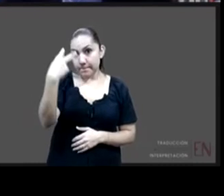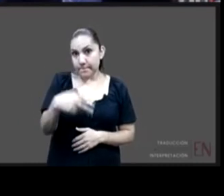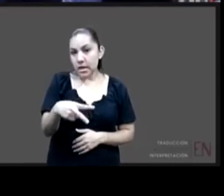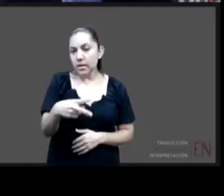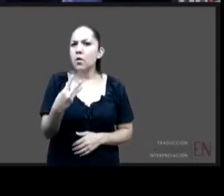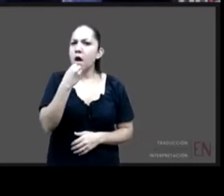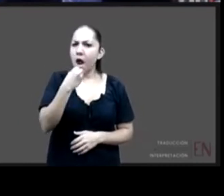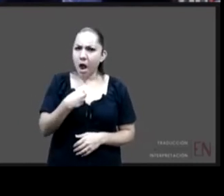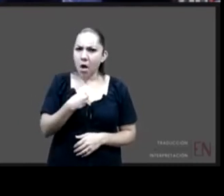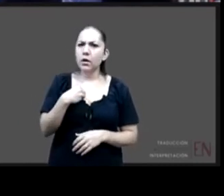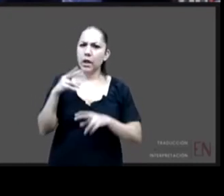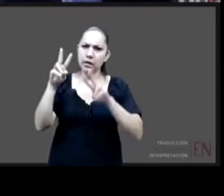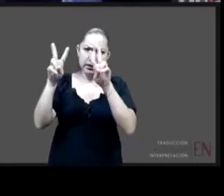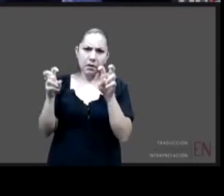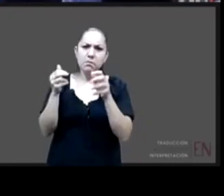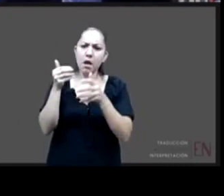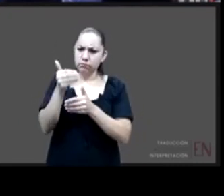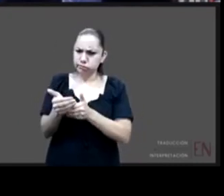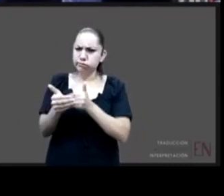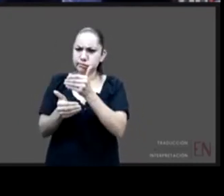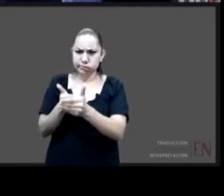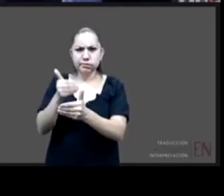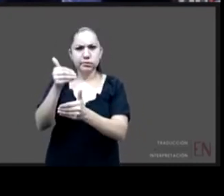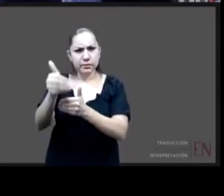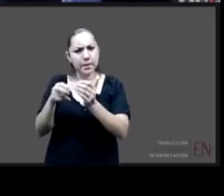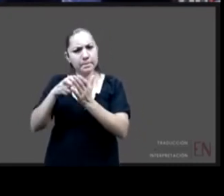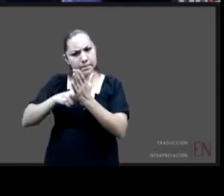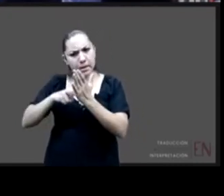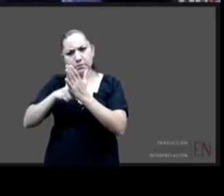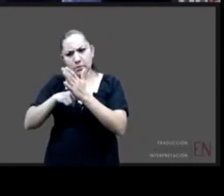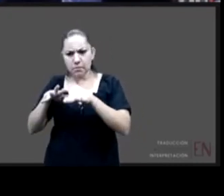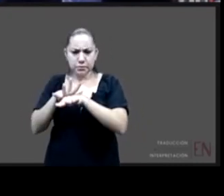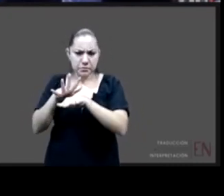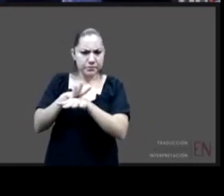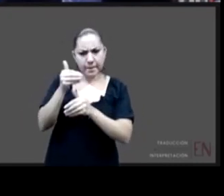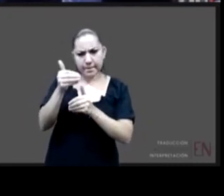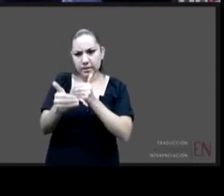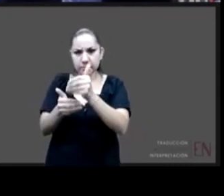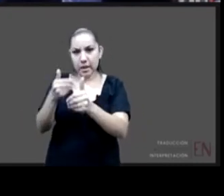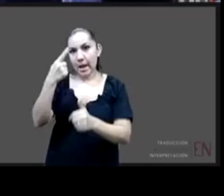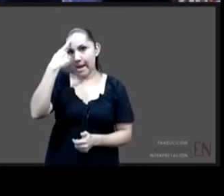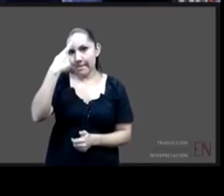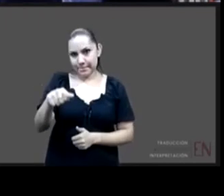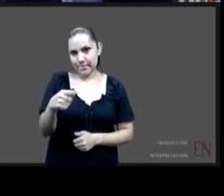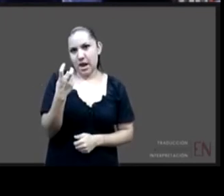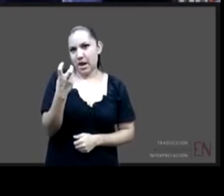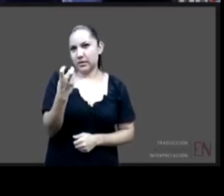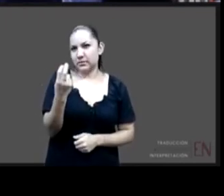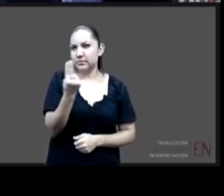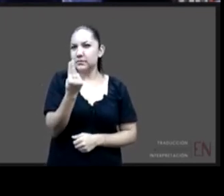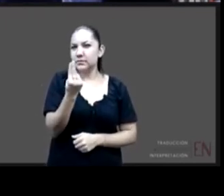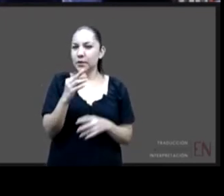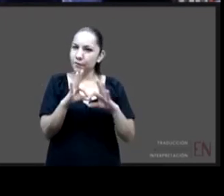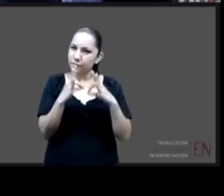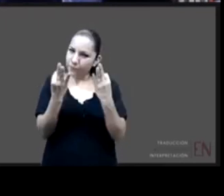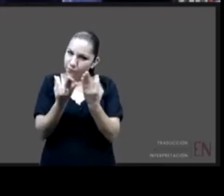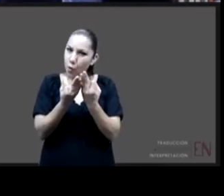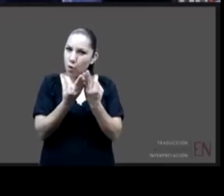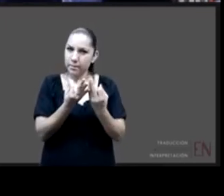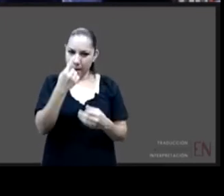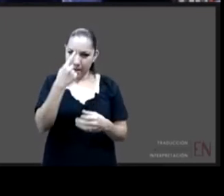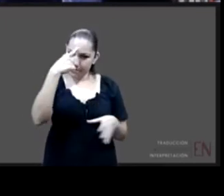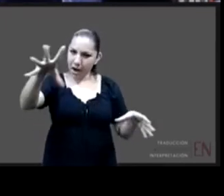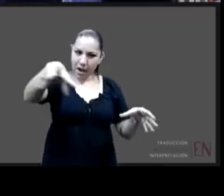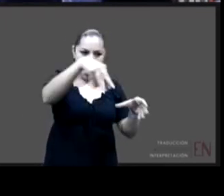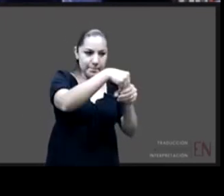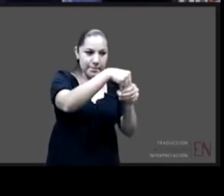justamente para poder empezar a desarrollar estas alternativas de cuidado de base familiar y